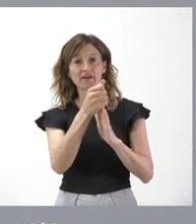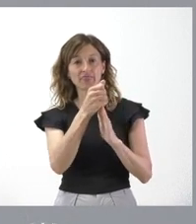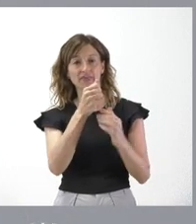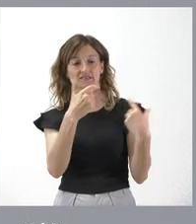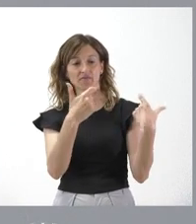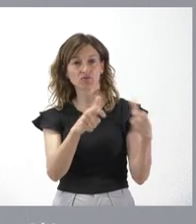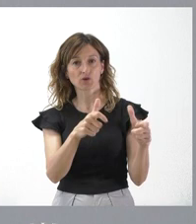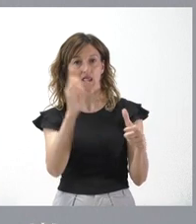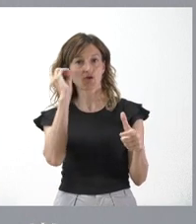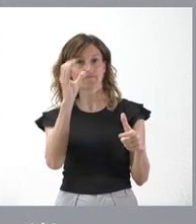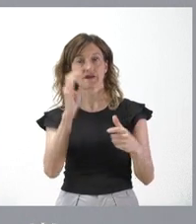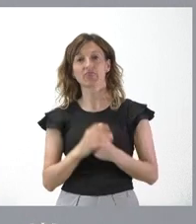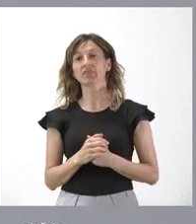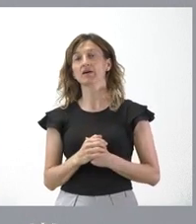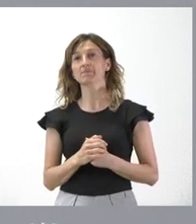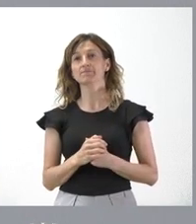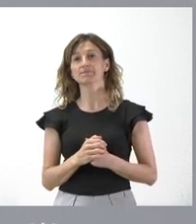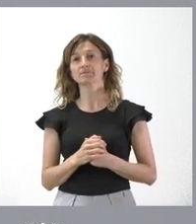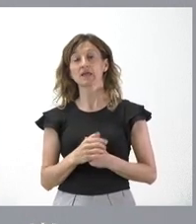donde, vuelvo a insistir,